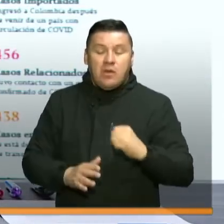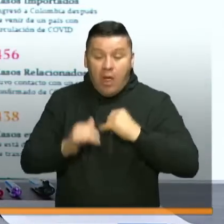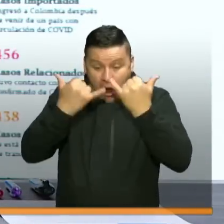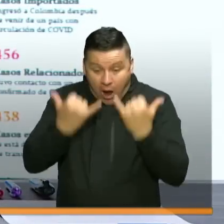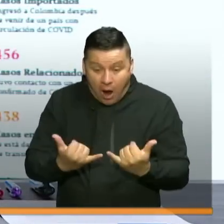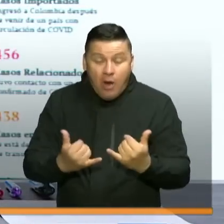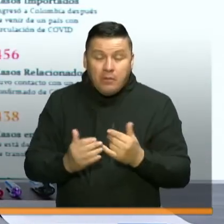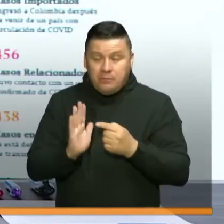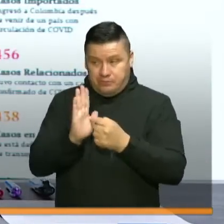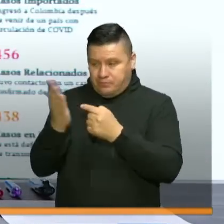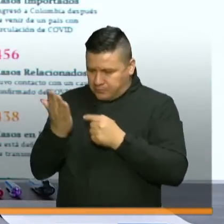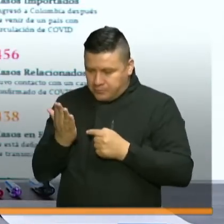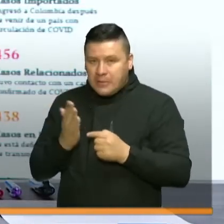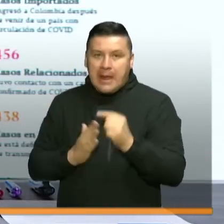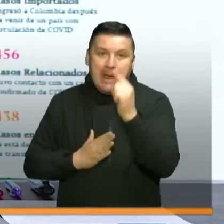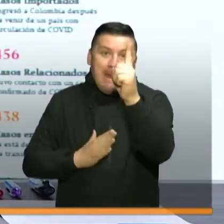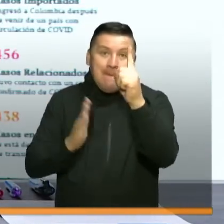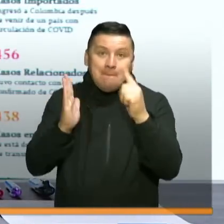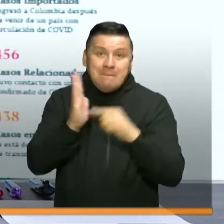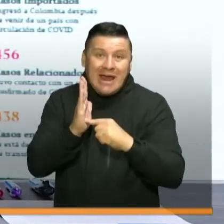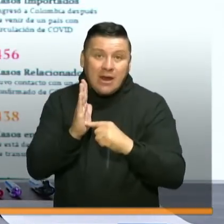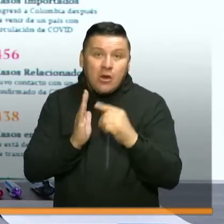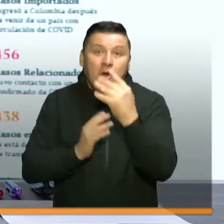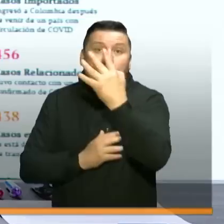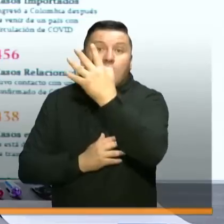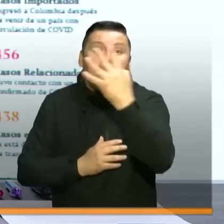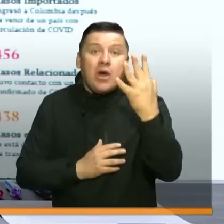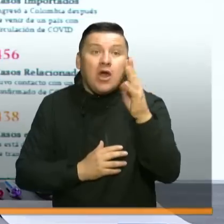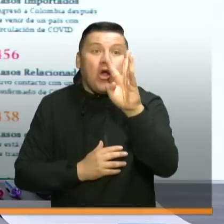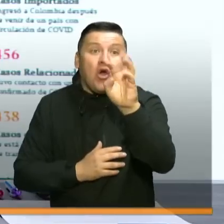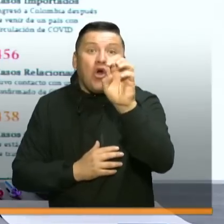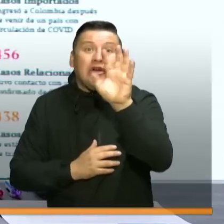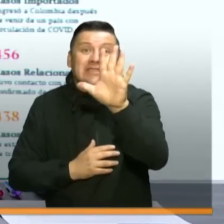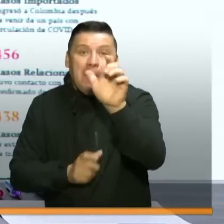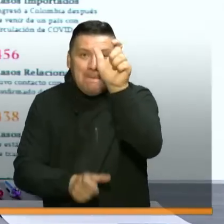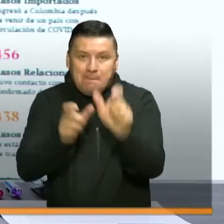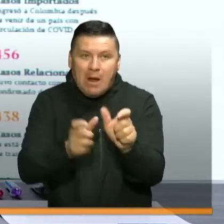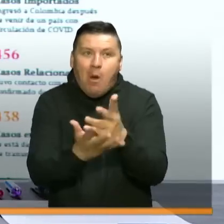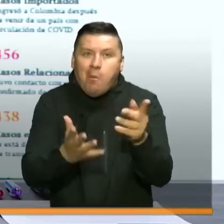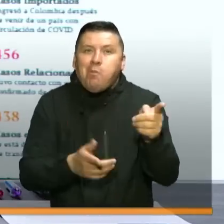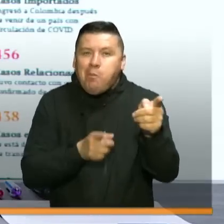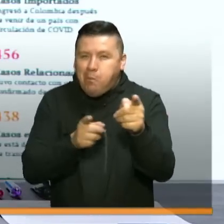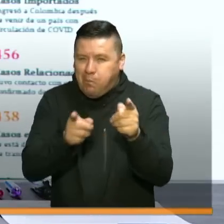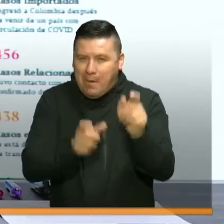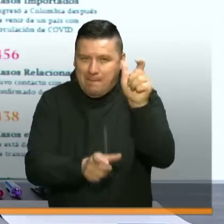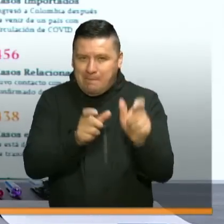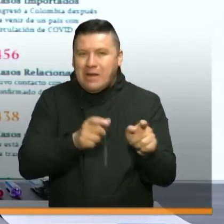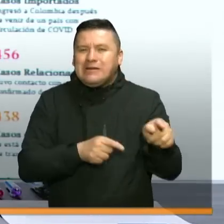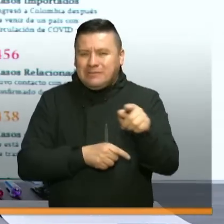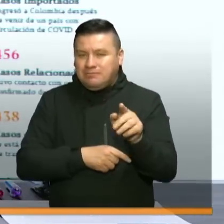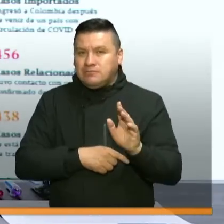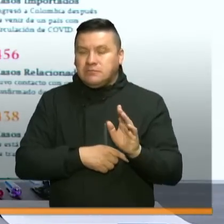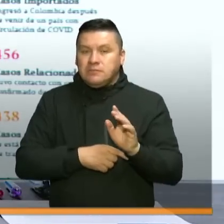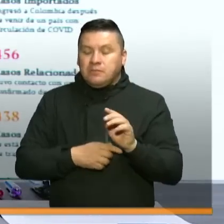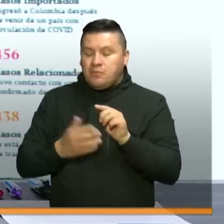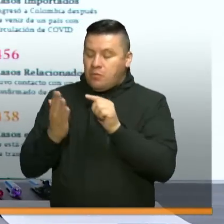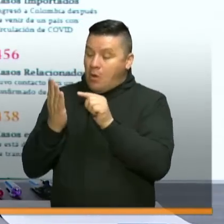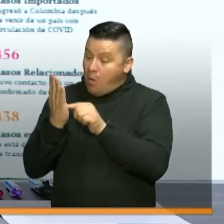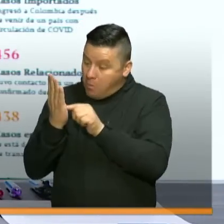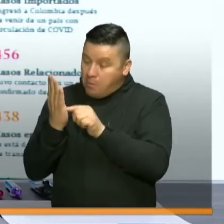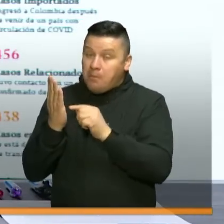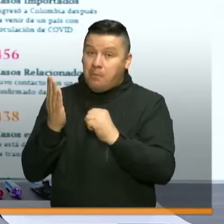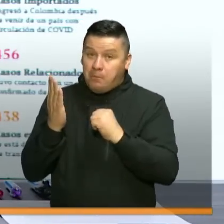en este momento 1,485 casos, de los cuales nosotros tenemos